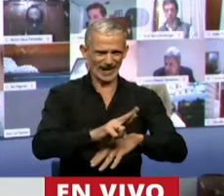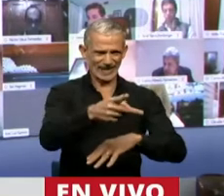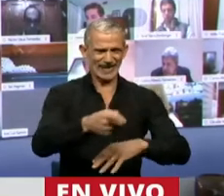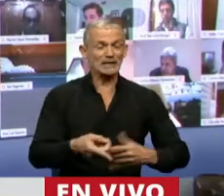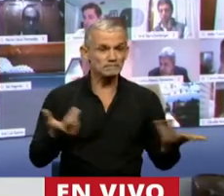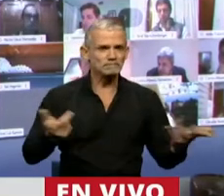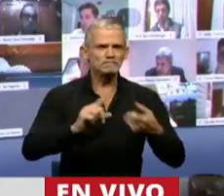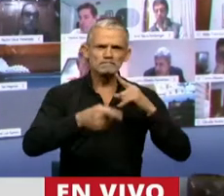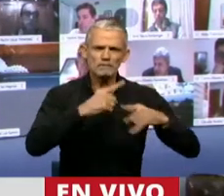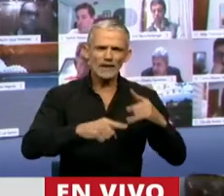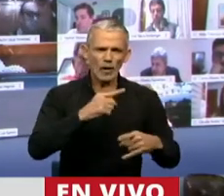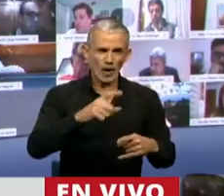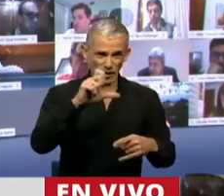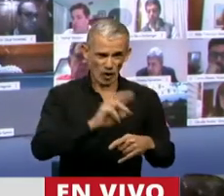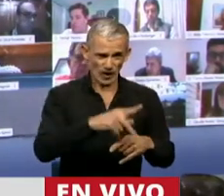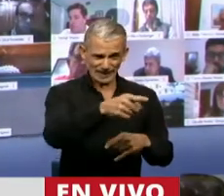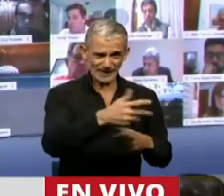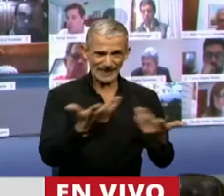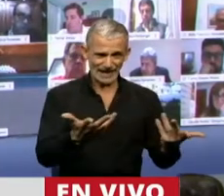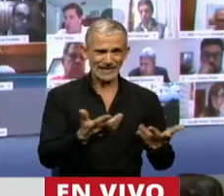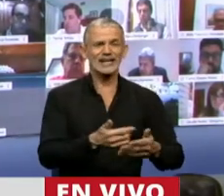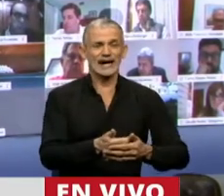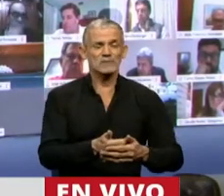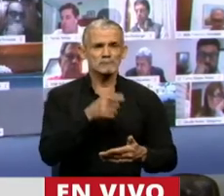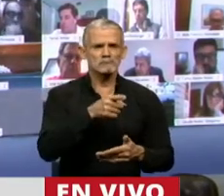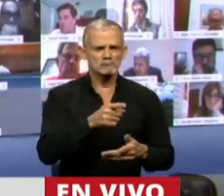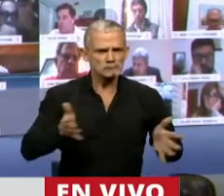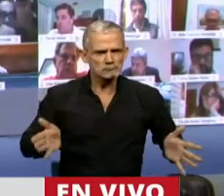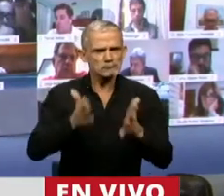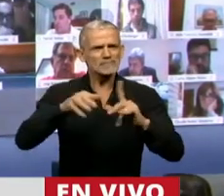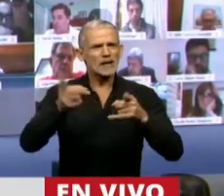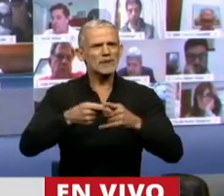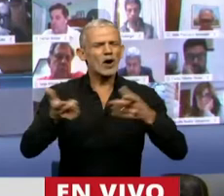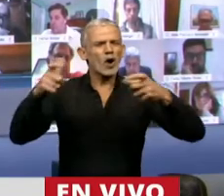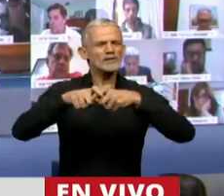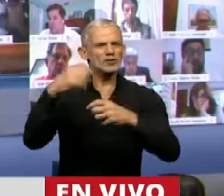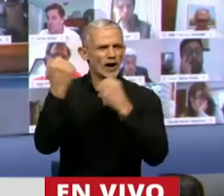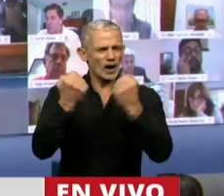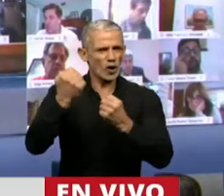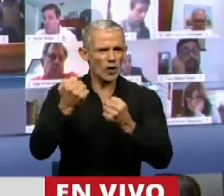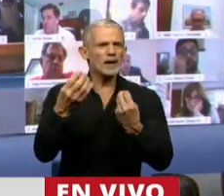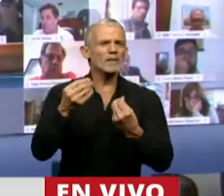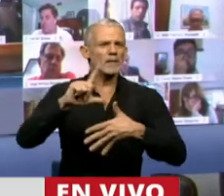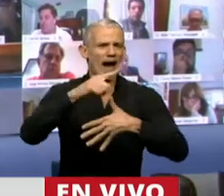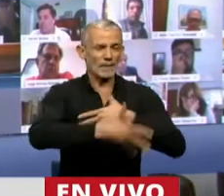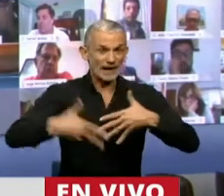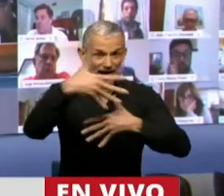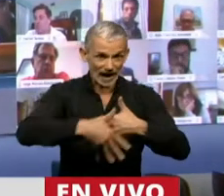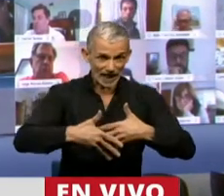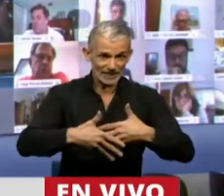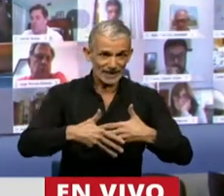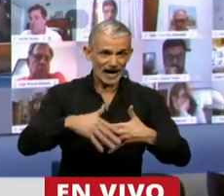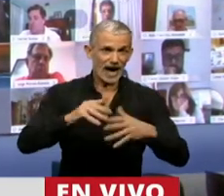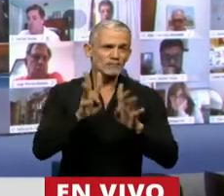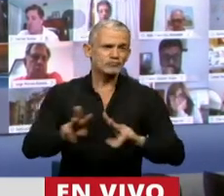Este acuerdo que también es impulsado por la Comisión Económica para la América Latina y el Caribe